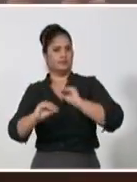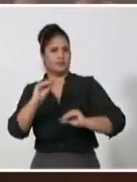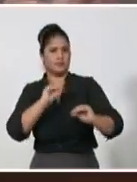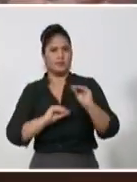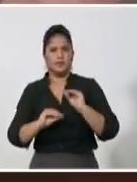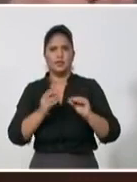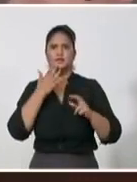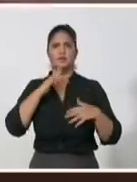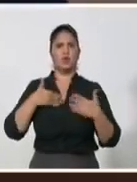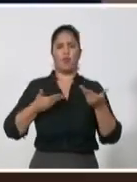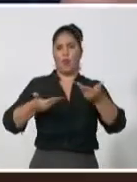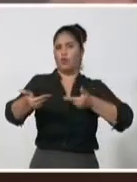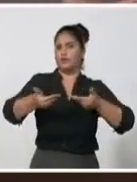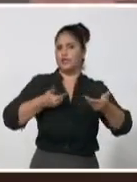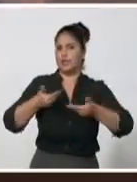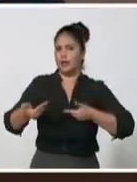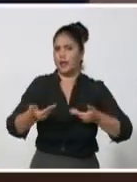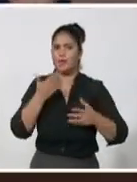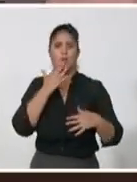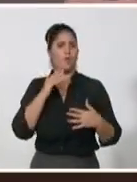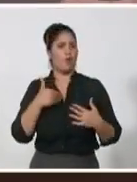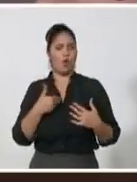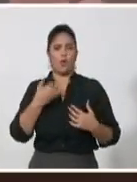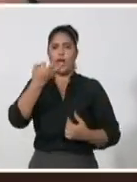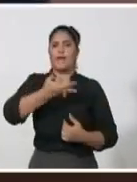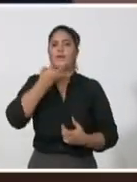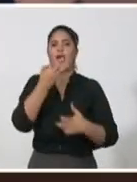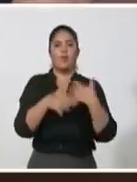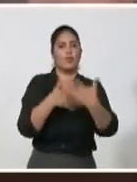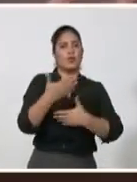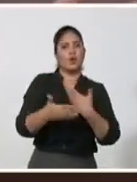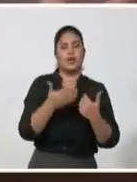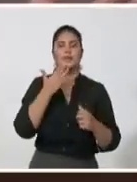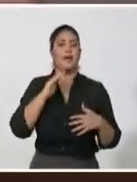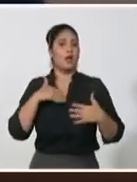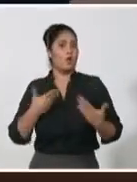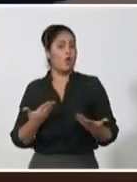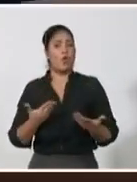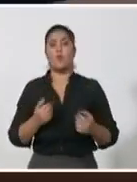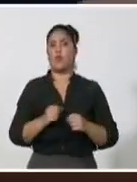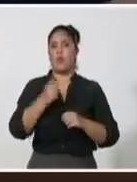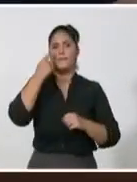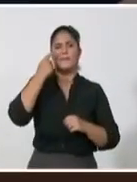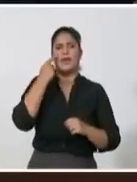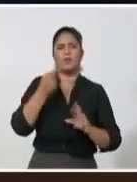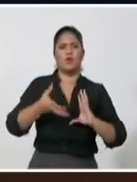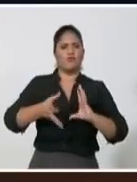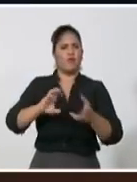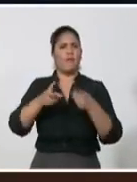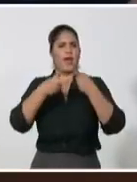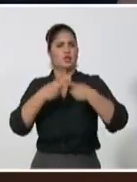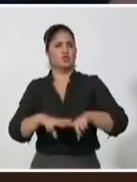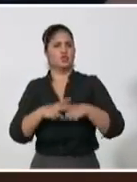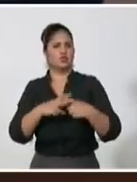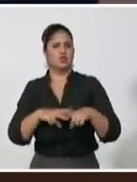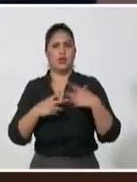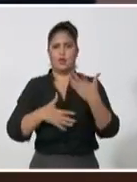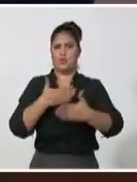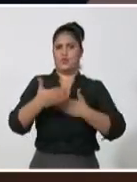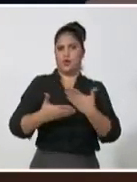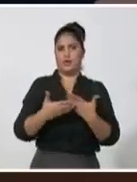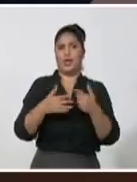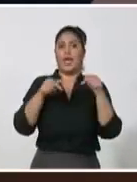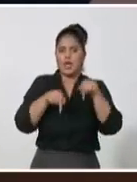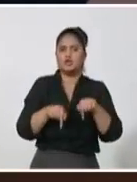cómo nos comunicamos, cómo argumentamos, cómo compartimos criterios, cómo compartimos ideas, cómo rendimos, rendir cuenta es comunicación